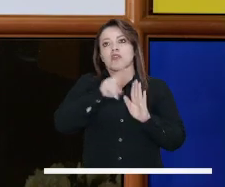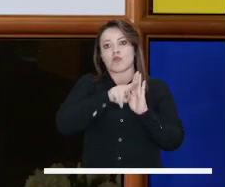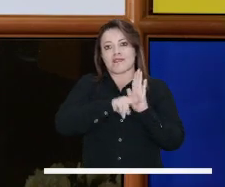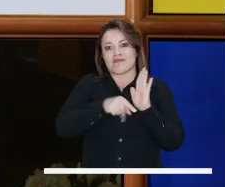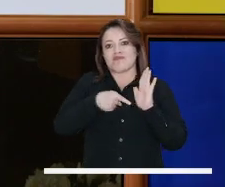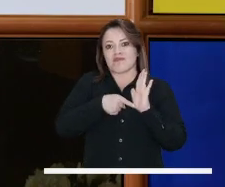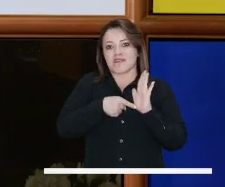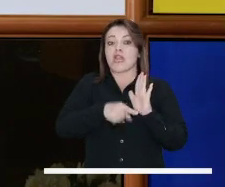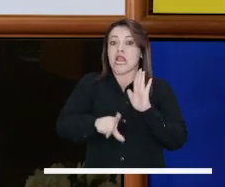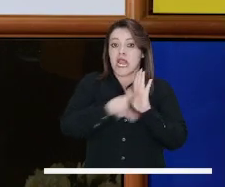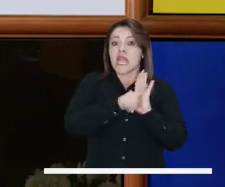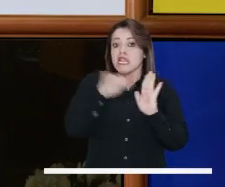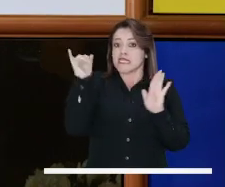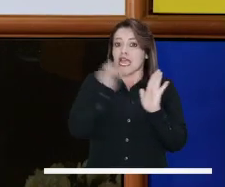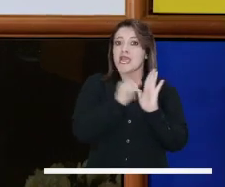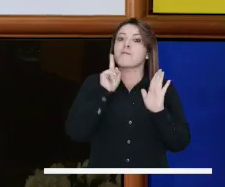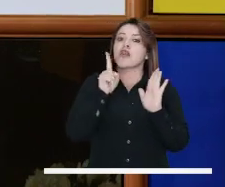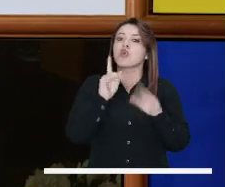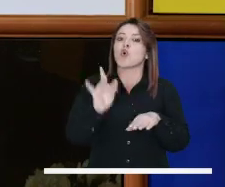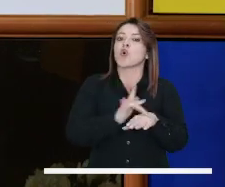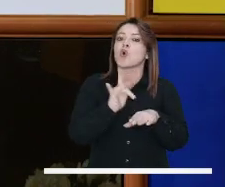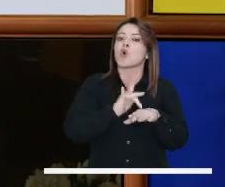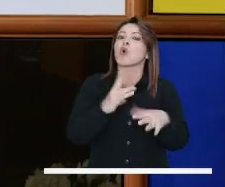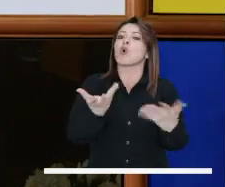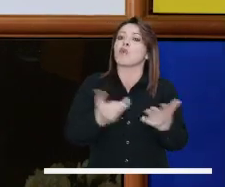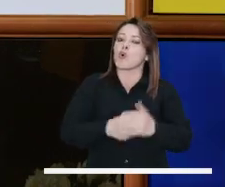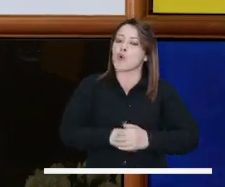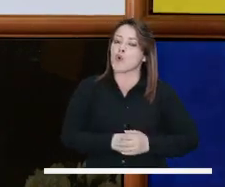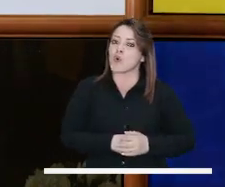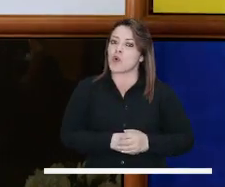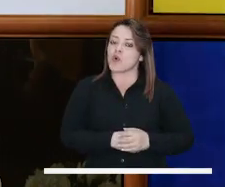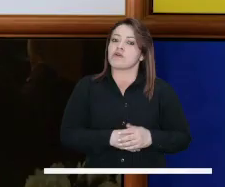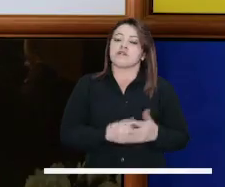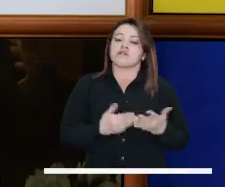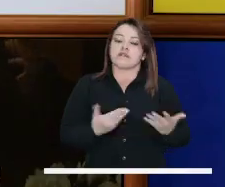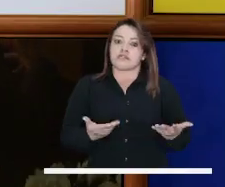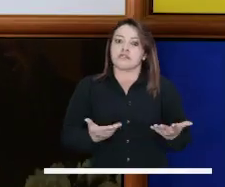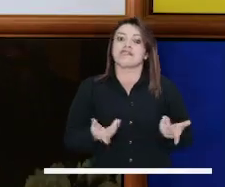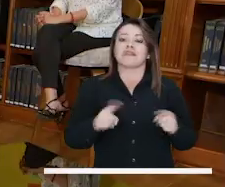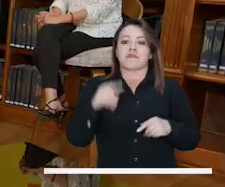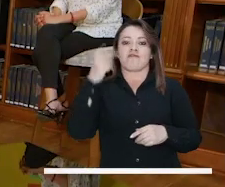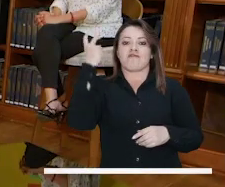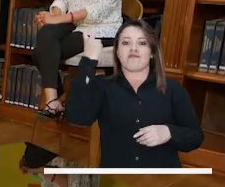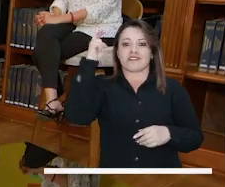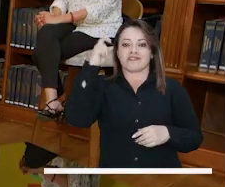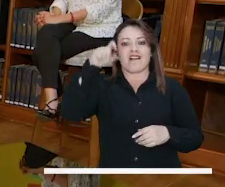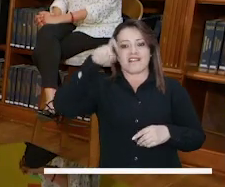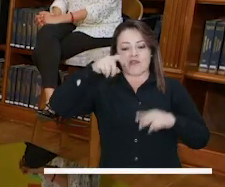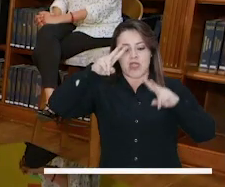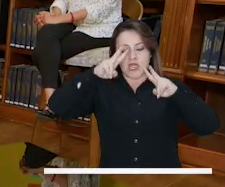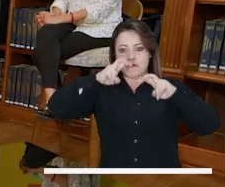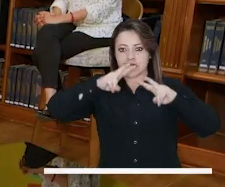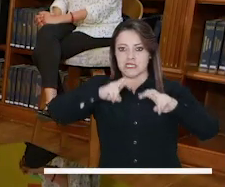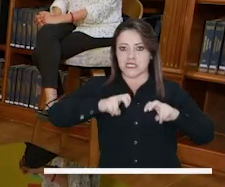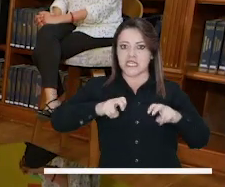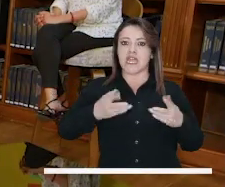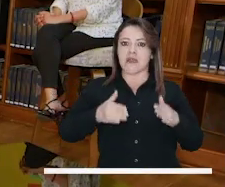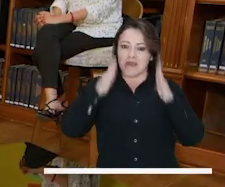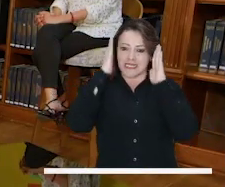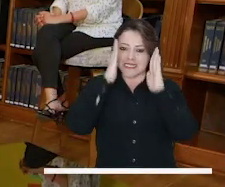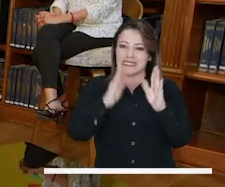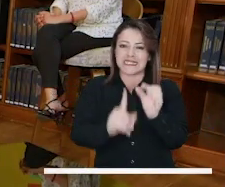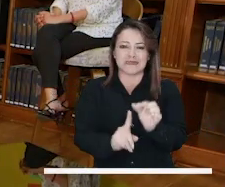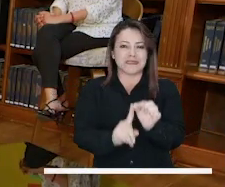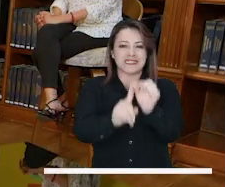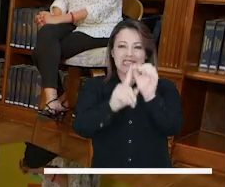como factores de riesgo. Yo creo que hay un problema más allá normativo, porque digamos las leyes están, digamos esa vocación que hoy